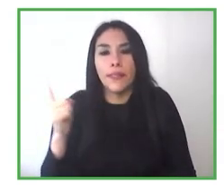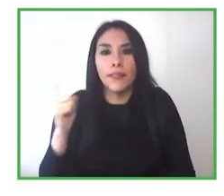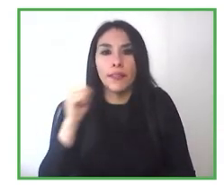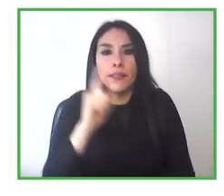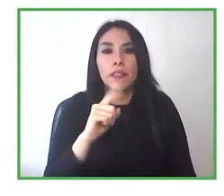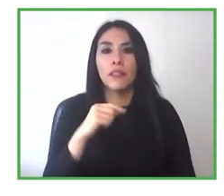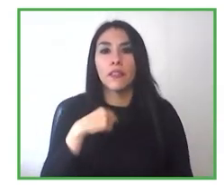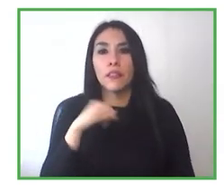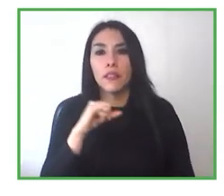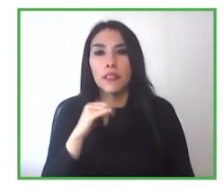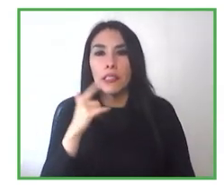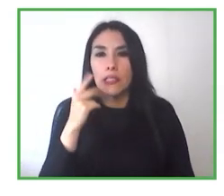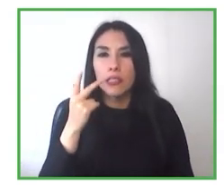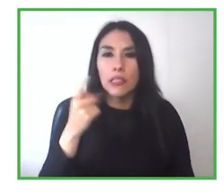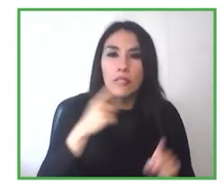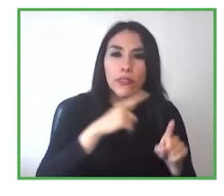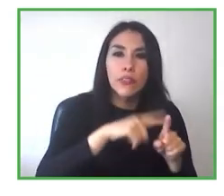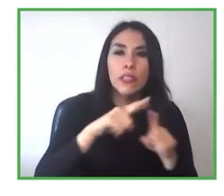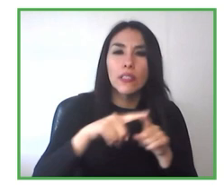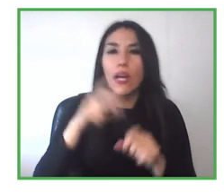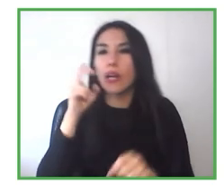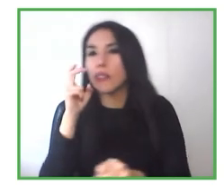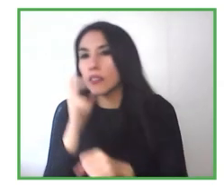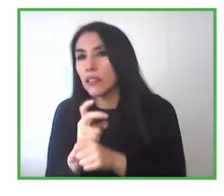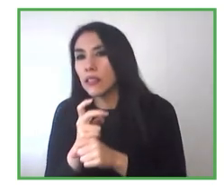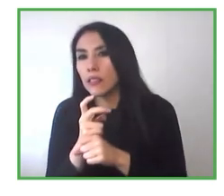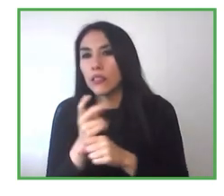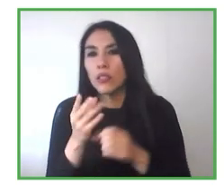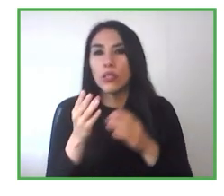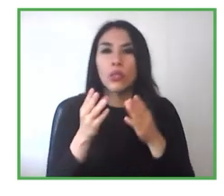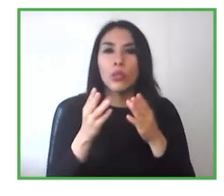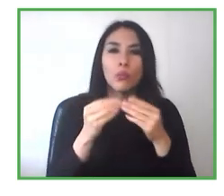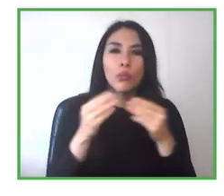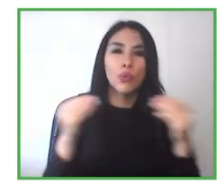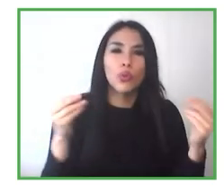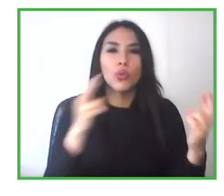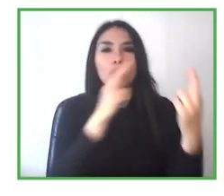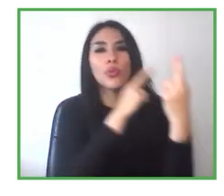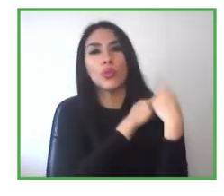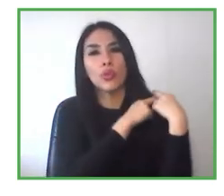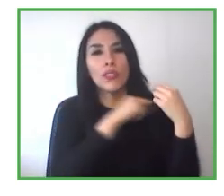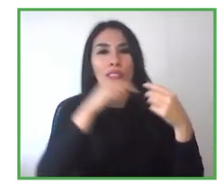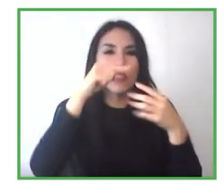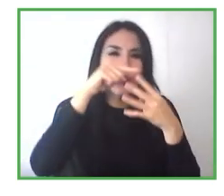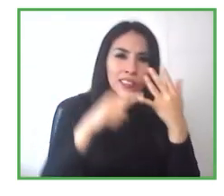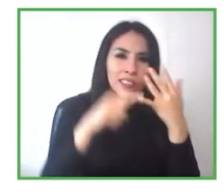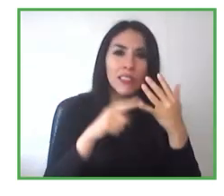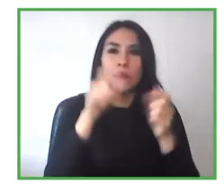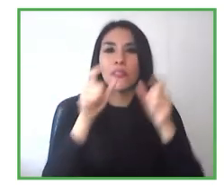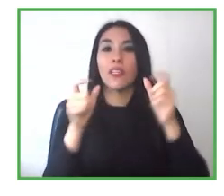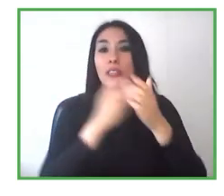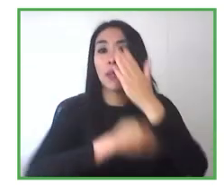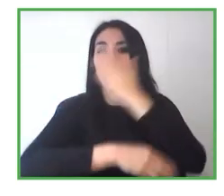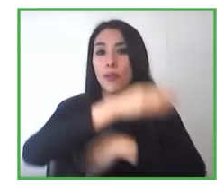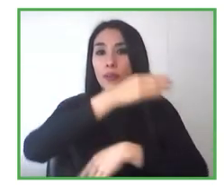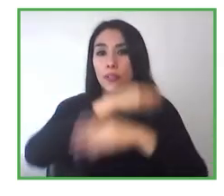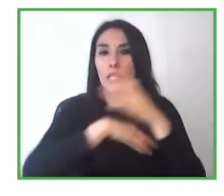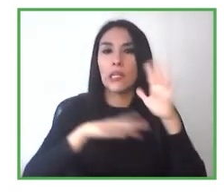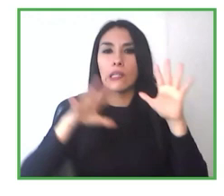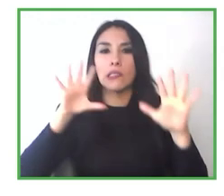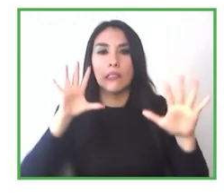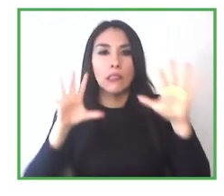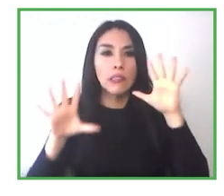muchos cargos, que pueden ver, persona con discapacidad, puede realizar un cargo, desde un oficio, un servicio, un cargo